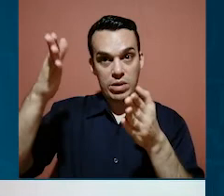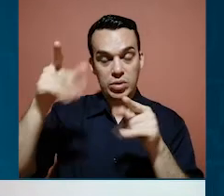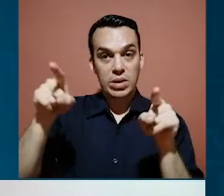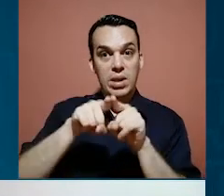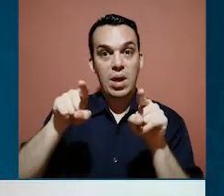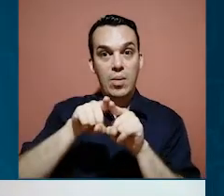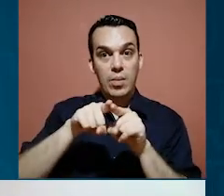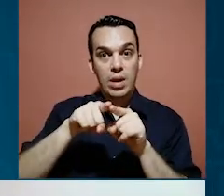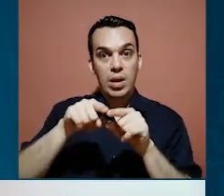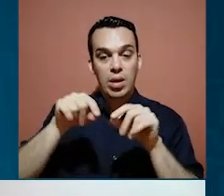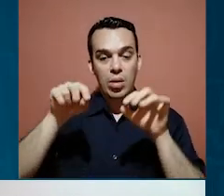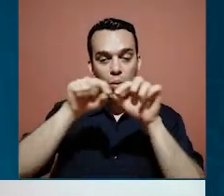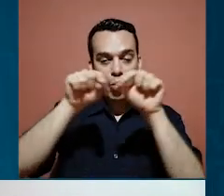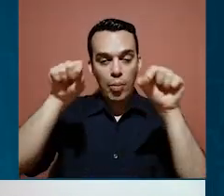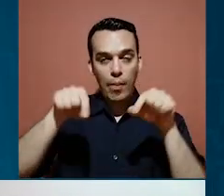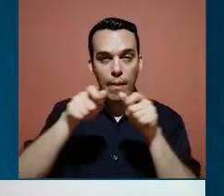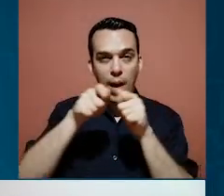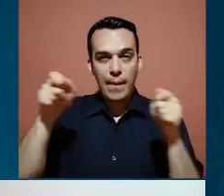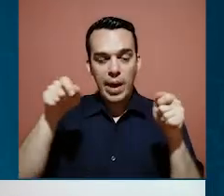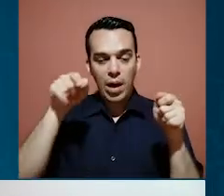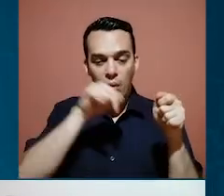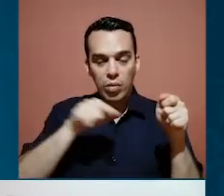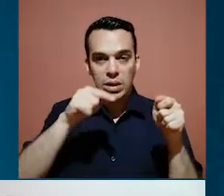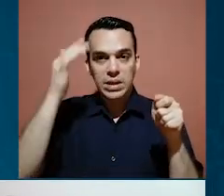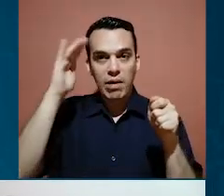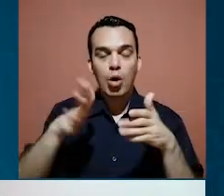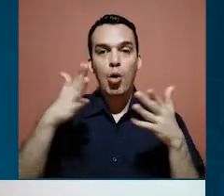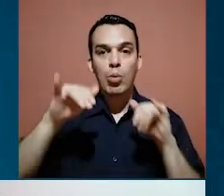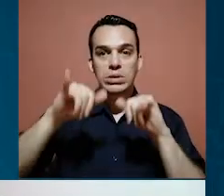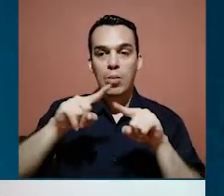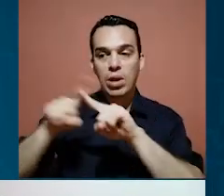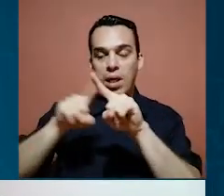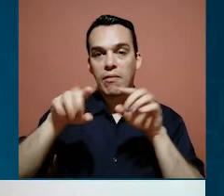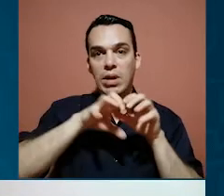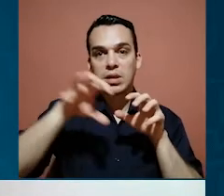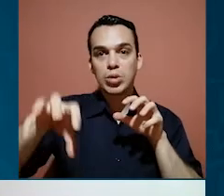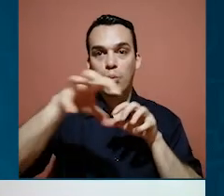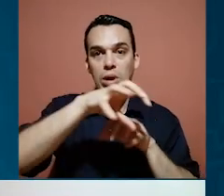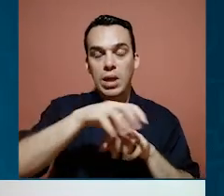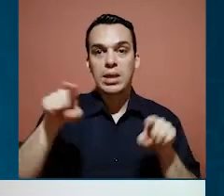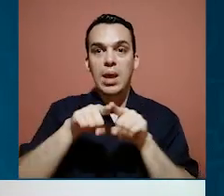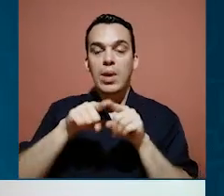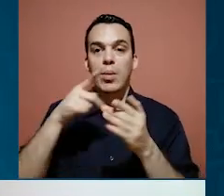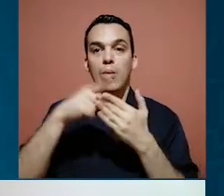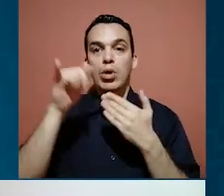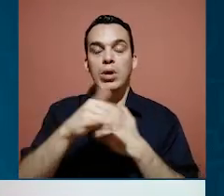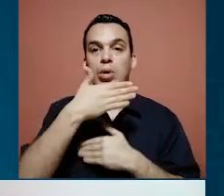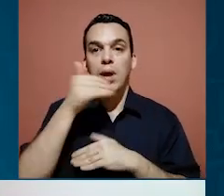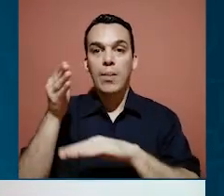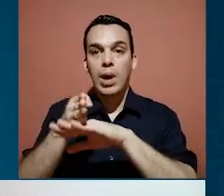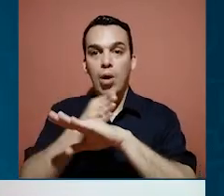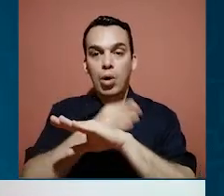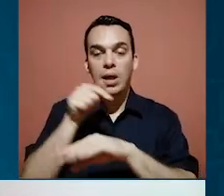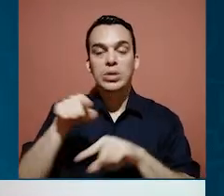y a la vez hacer un mapeo de cómo estamos en las diferentes comunidades y de esa forma también interponer proyectos de mejora, ¿verdad?